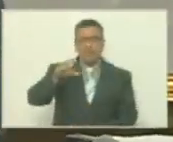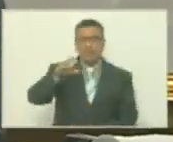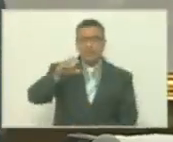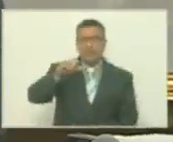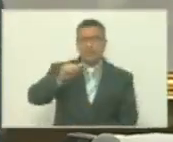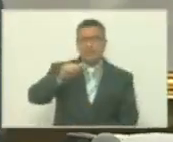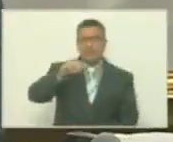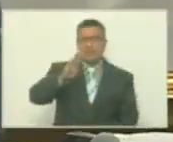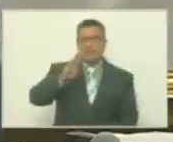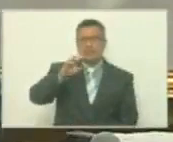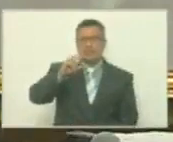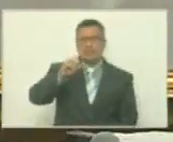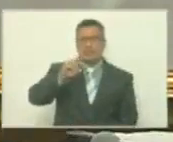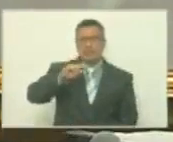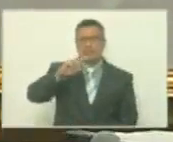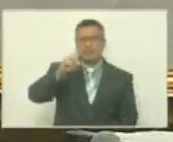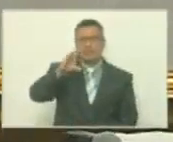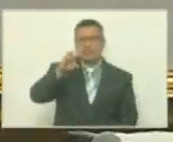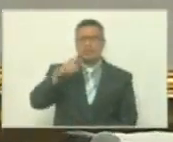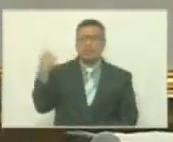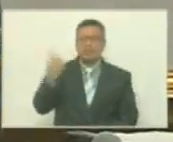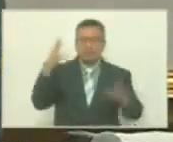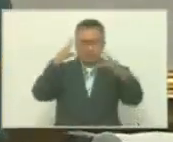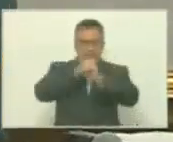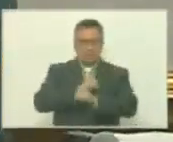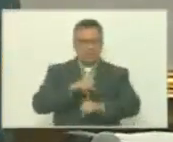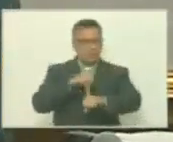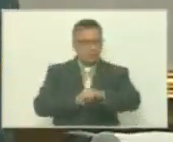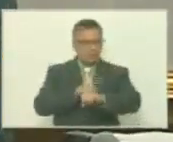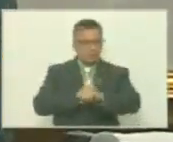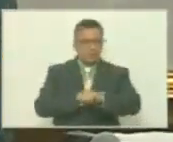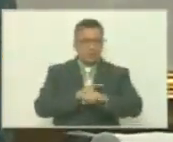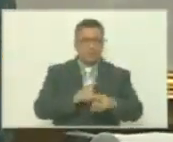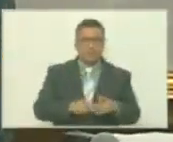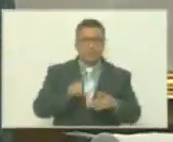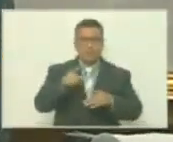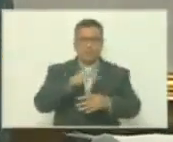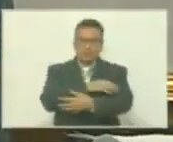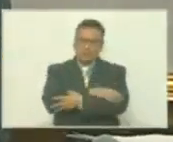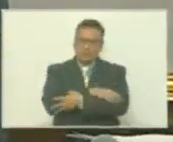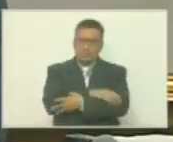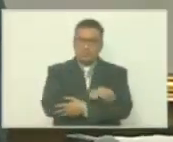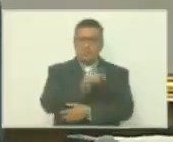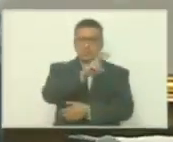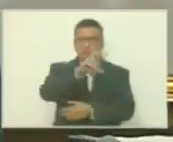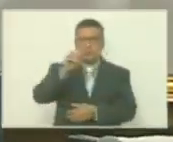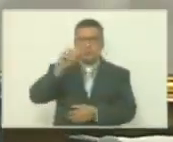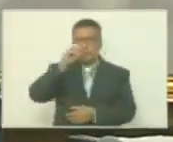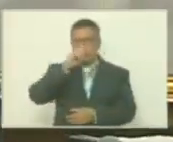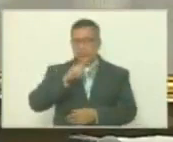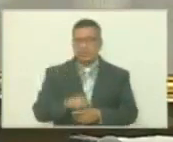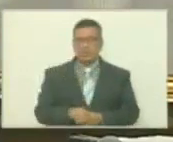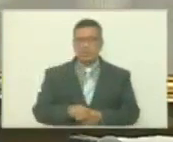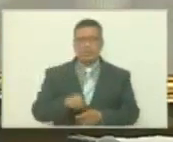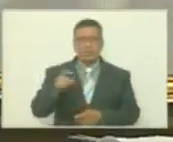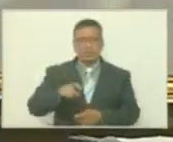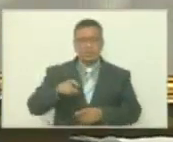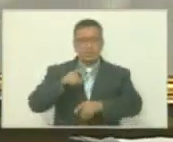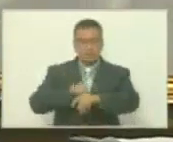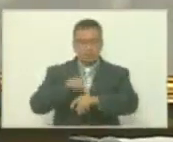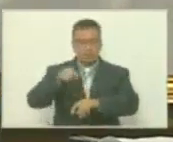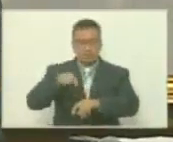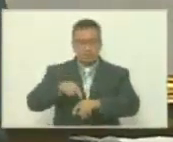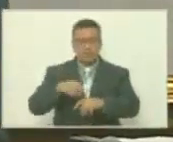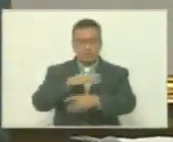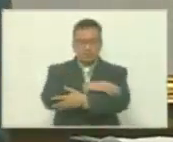que traer desde la noche de los tiempos desde ese abrazo de hace 200 años a la necesidad actual del